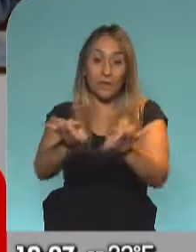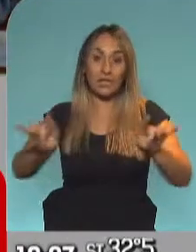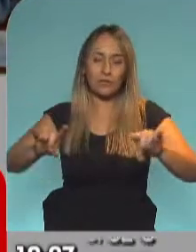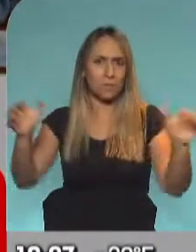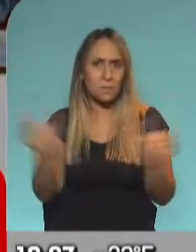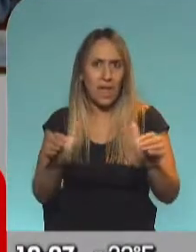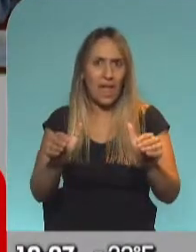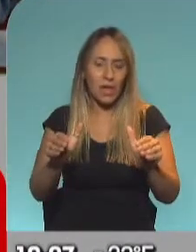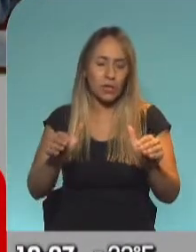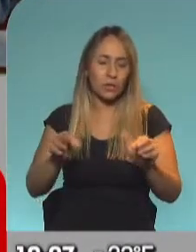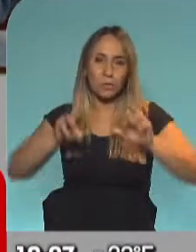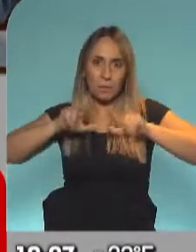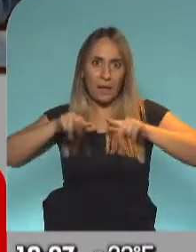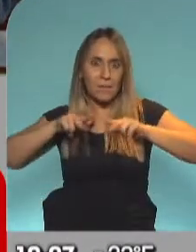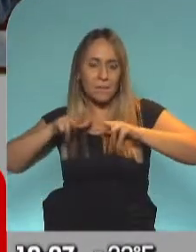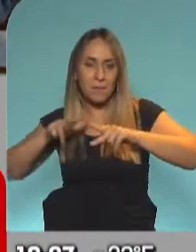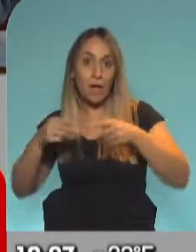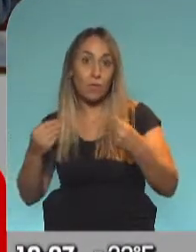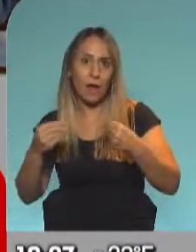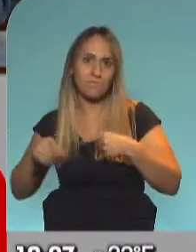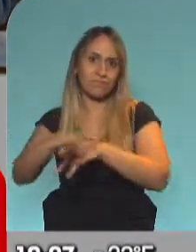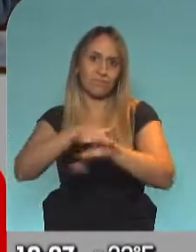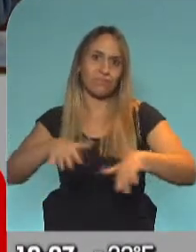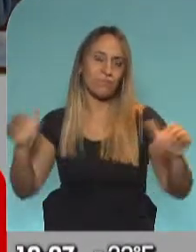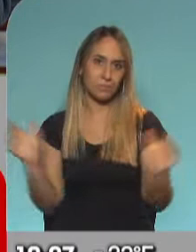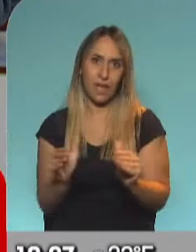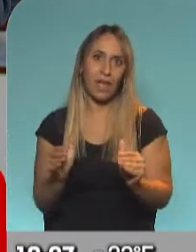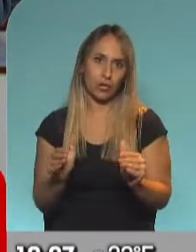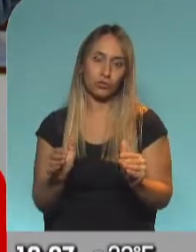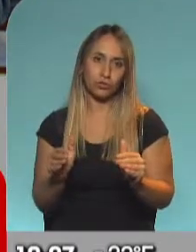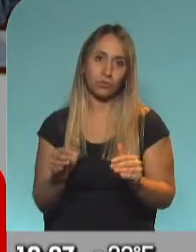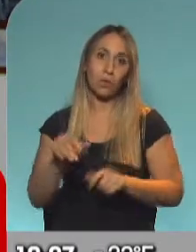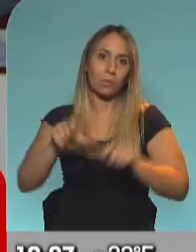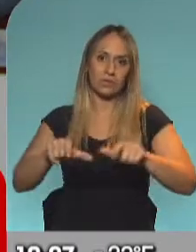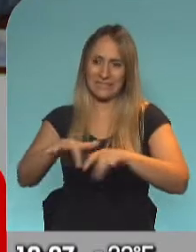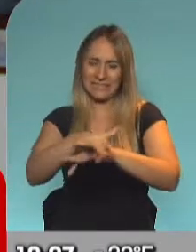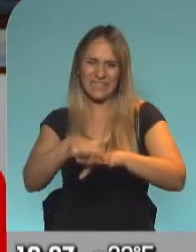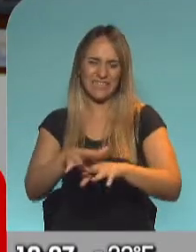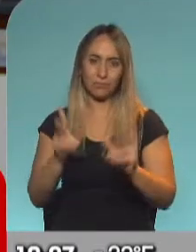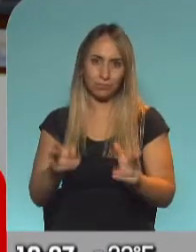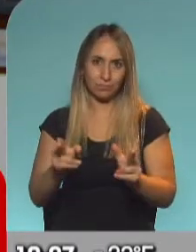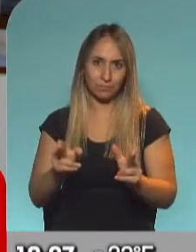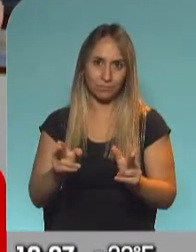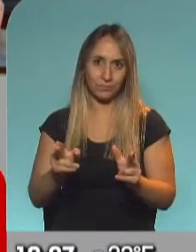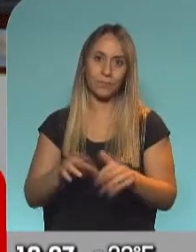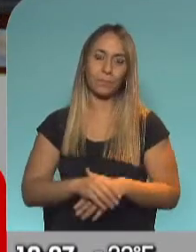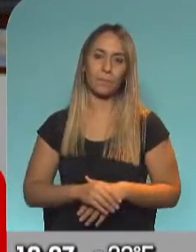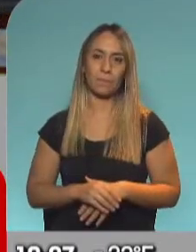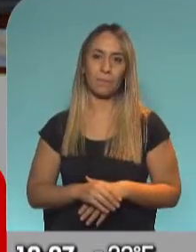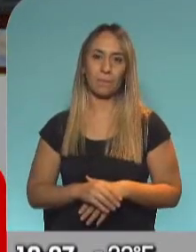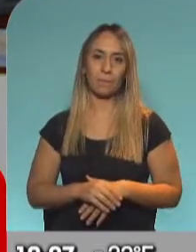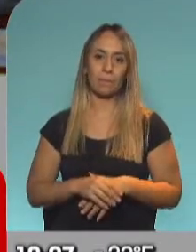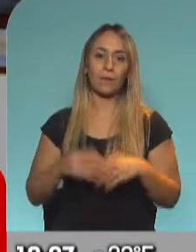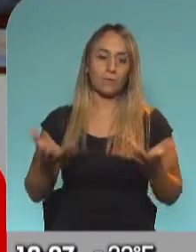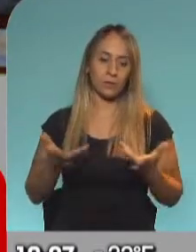virus, que está estrictamente ligadas a reducir la circulación de la población, estuvieron relacionadas a que